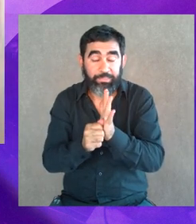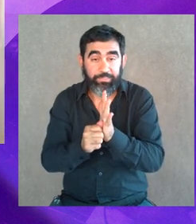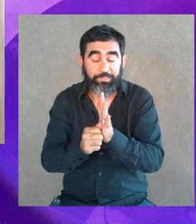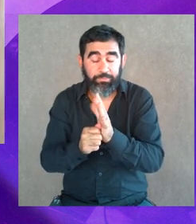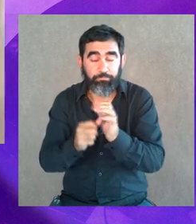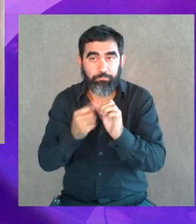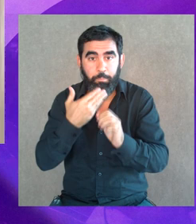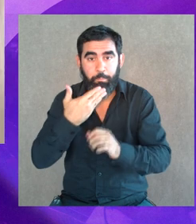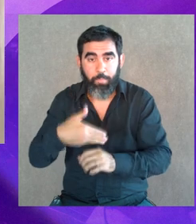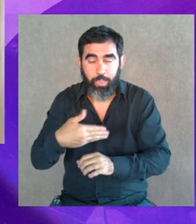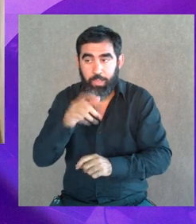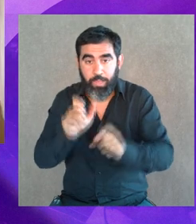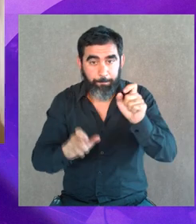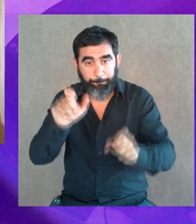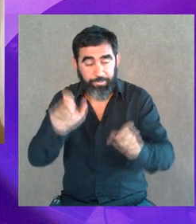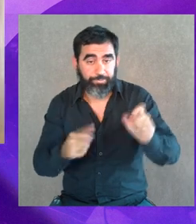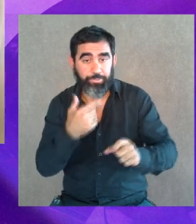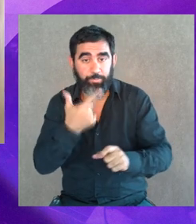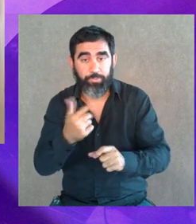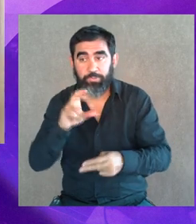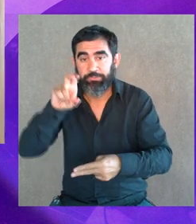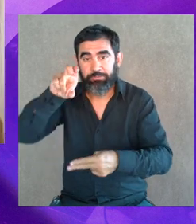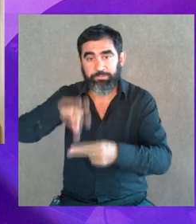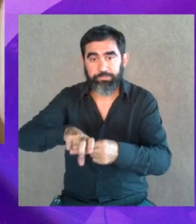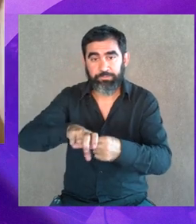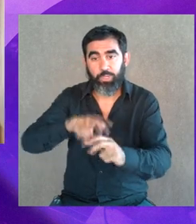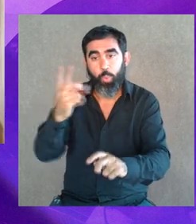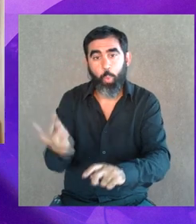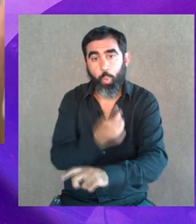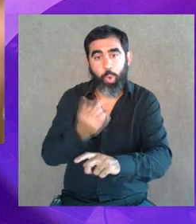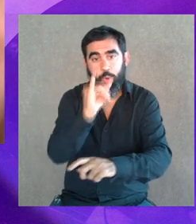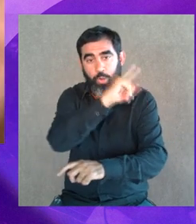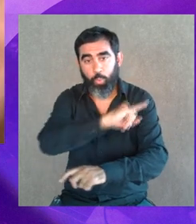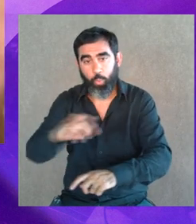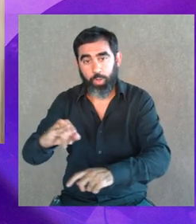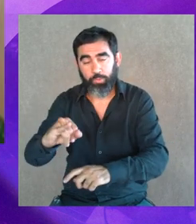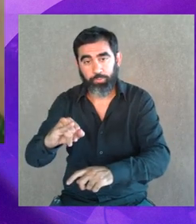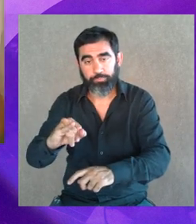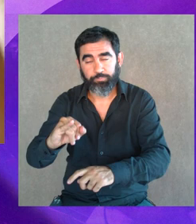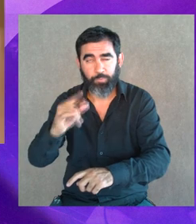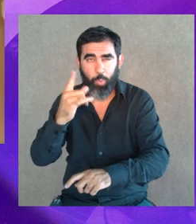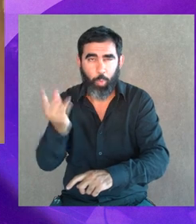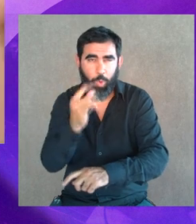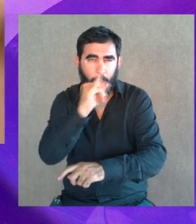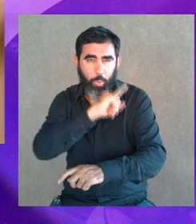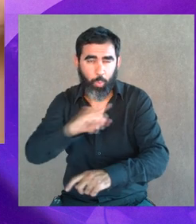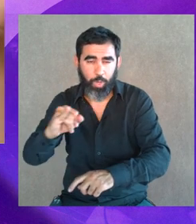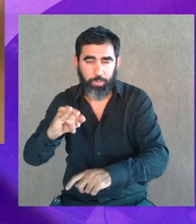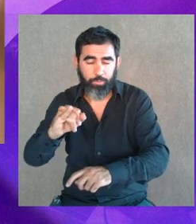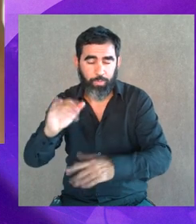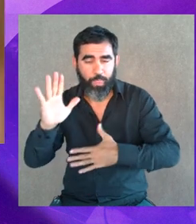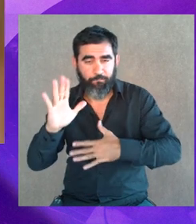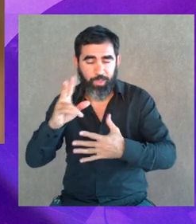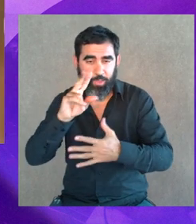el shock que es para la gente, el estar sentado una hora y cuarto, me parece que es lo que dura exactamente la